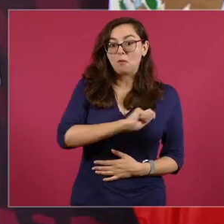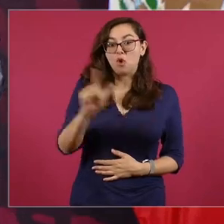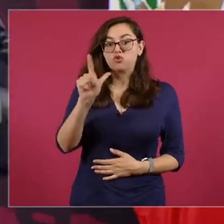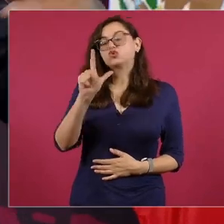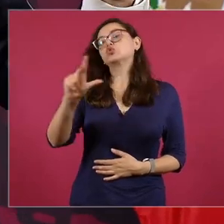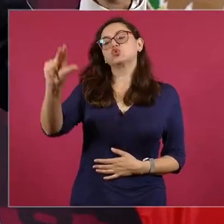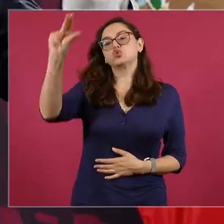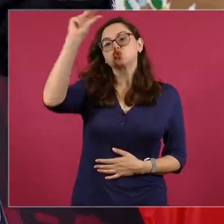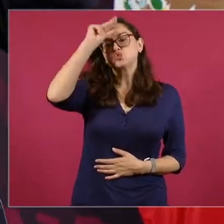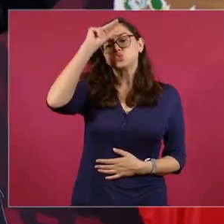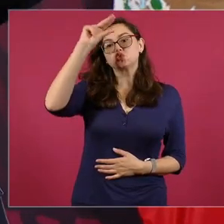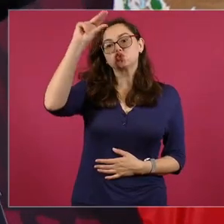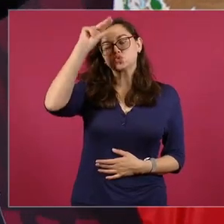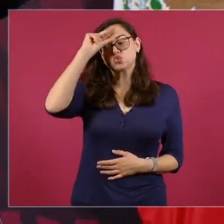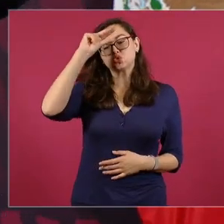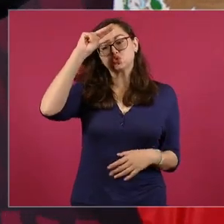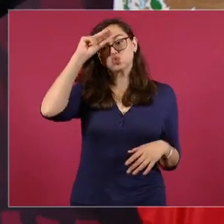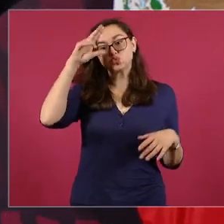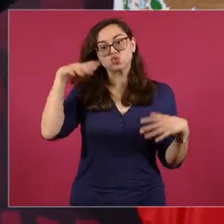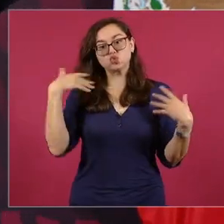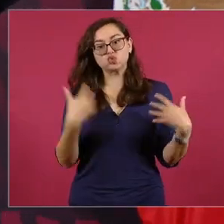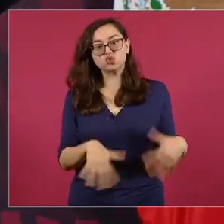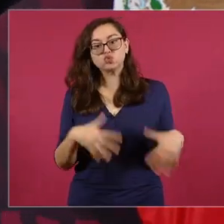de todo el periodo neoliberal.